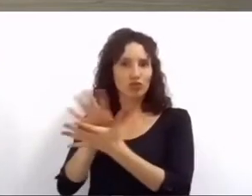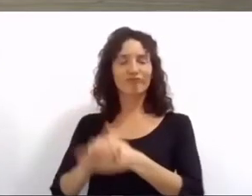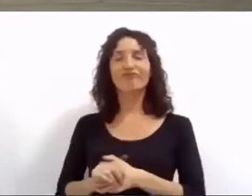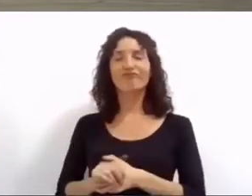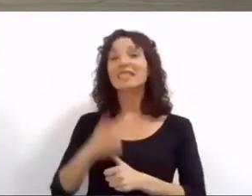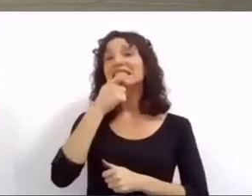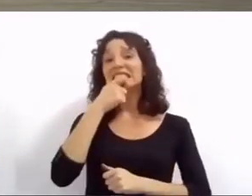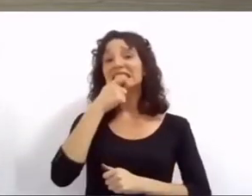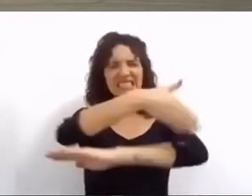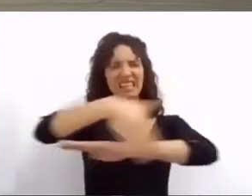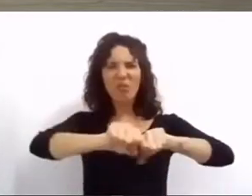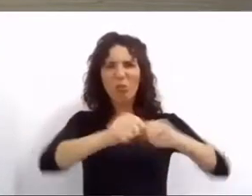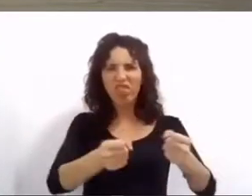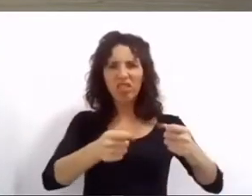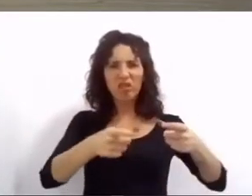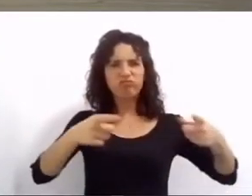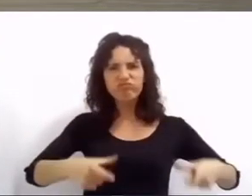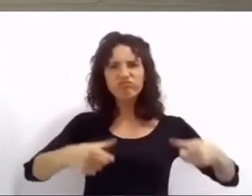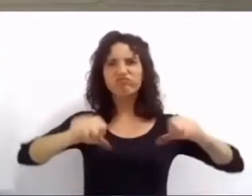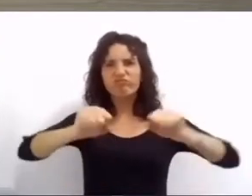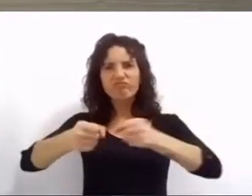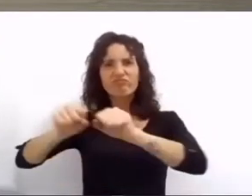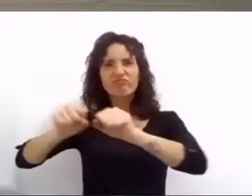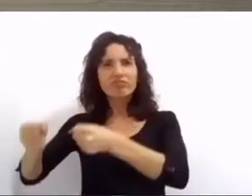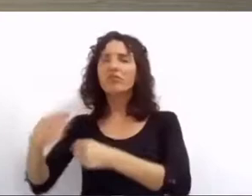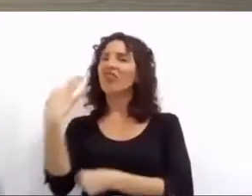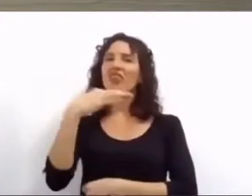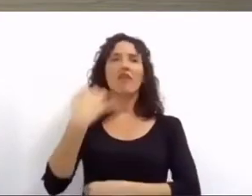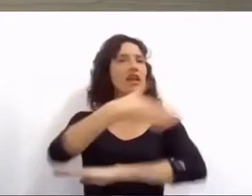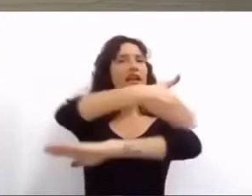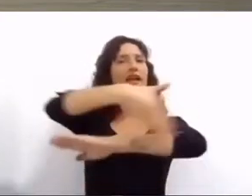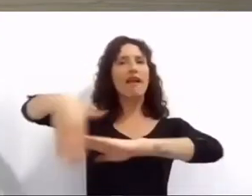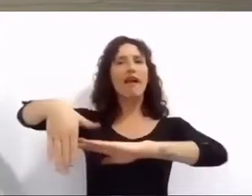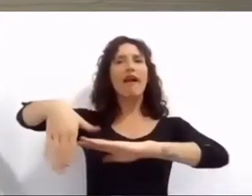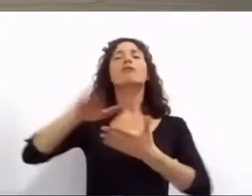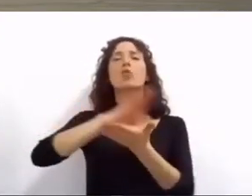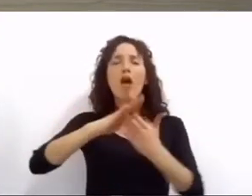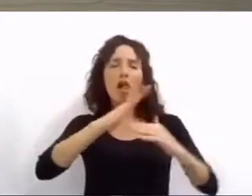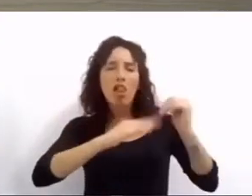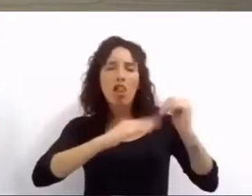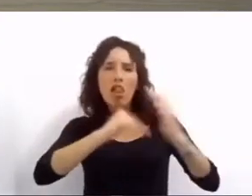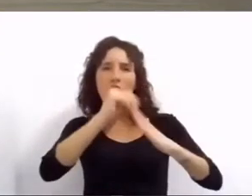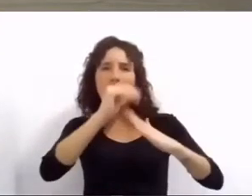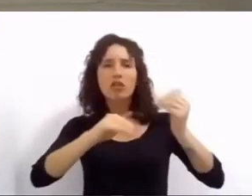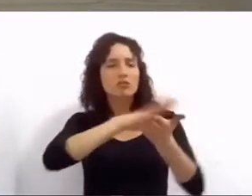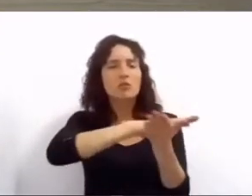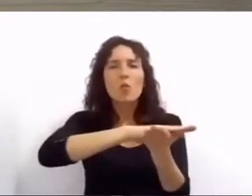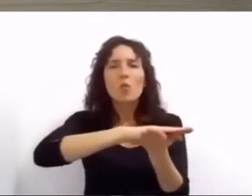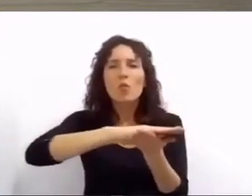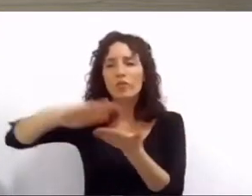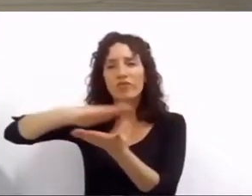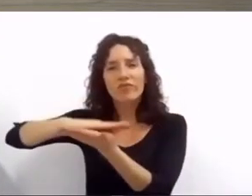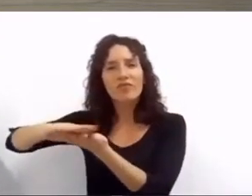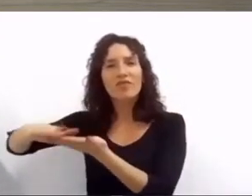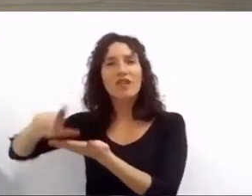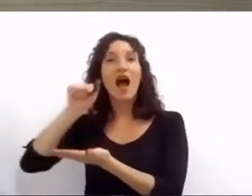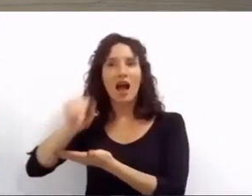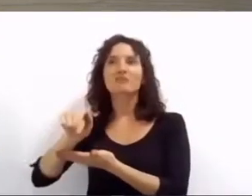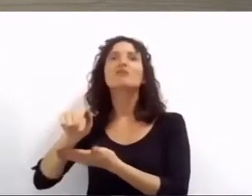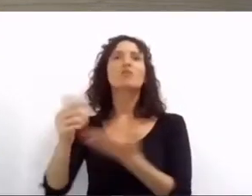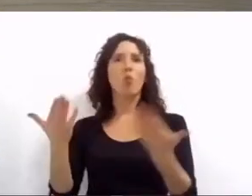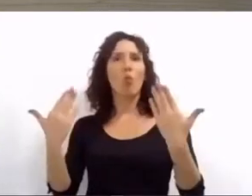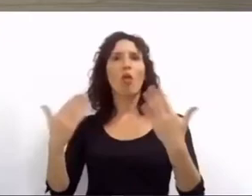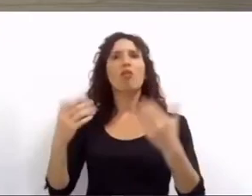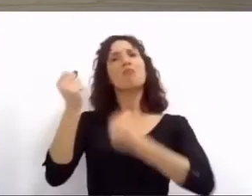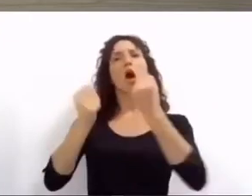situación vulnerable. Es tiempo de volver a arreglar las calles porque el pavimento definitivo también es seguridad. Durante el año 2020,